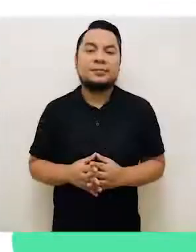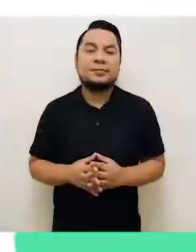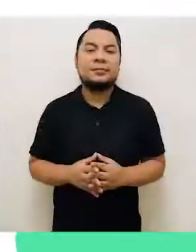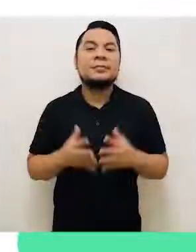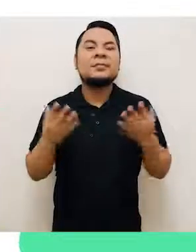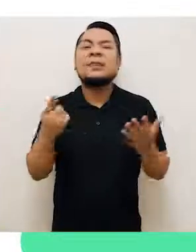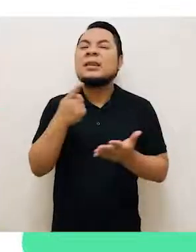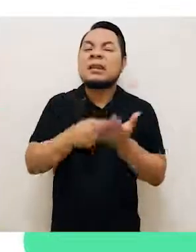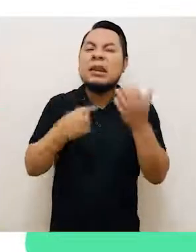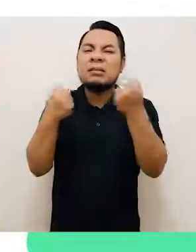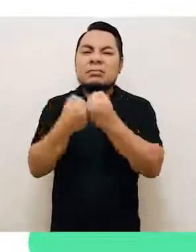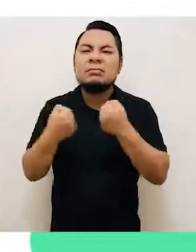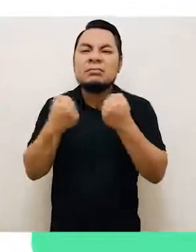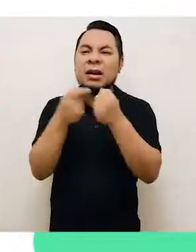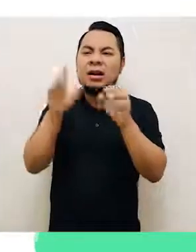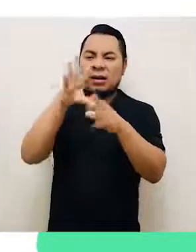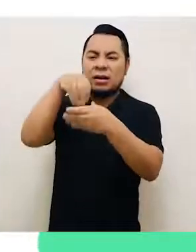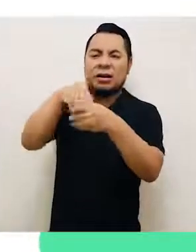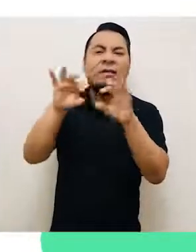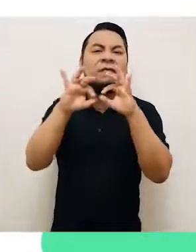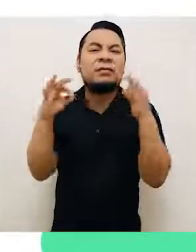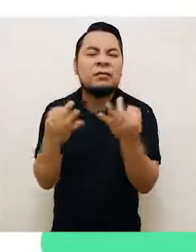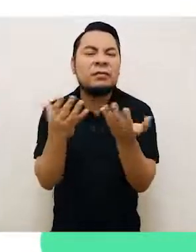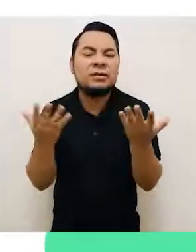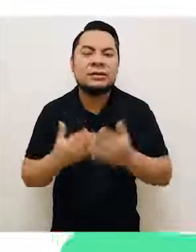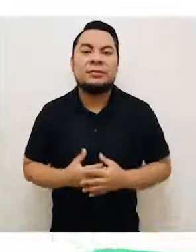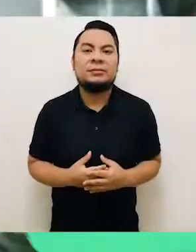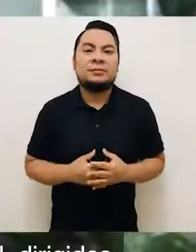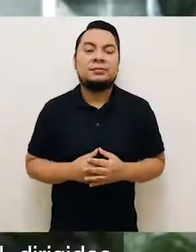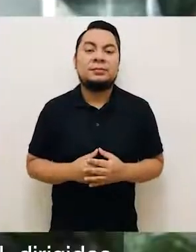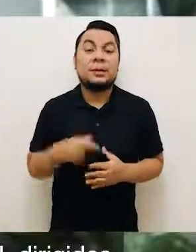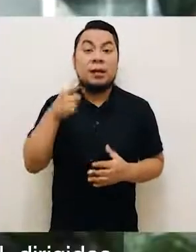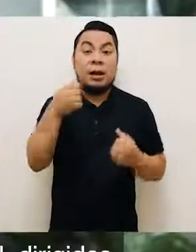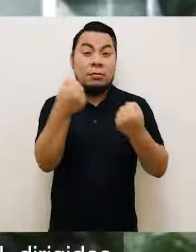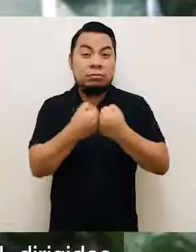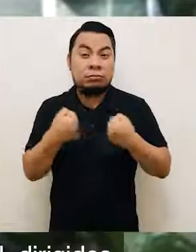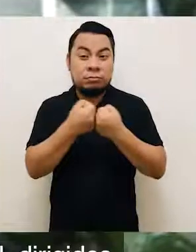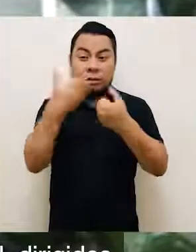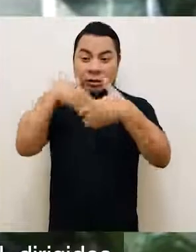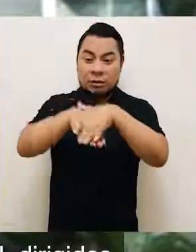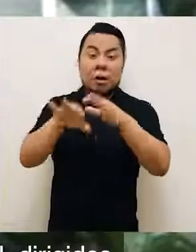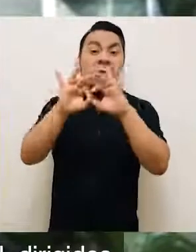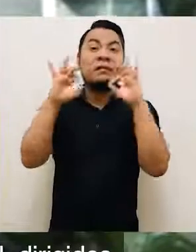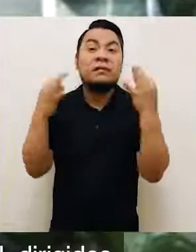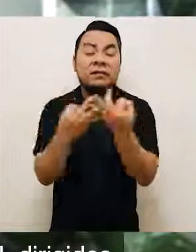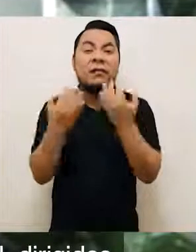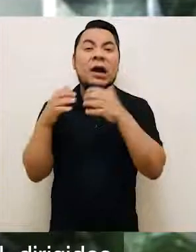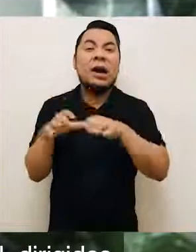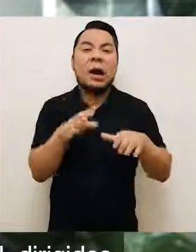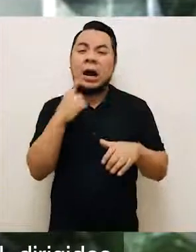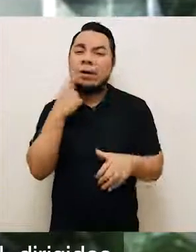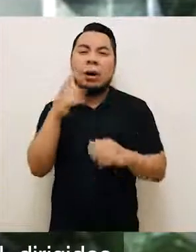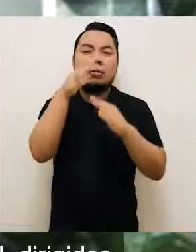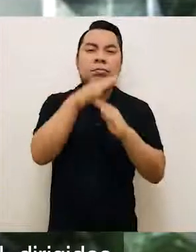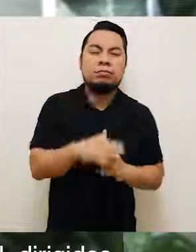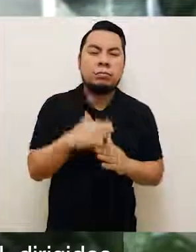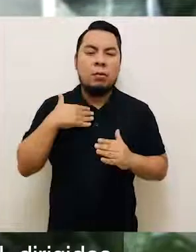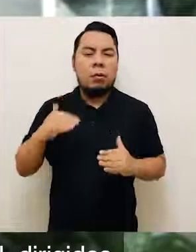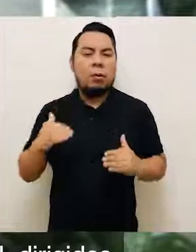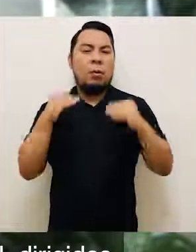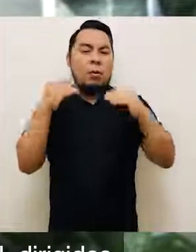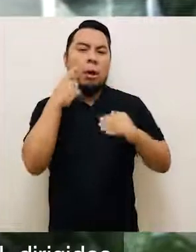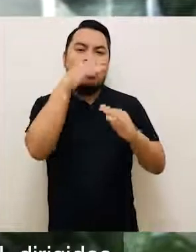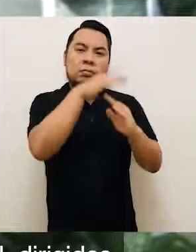¿Qué es la violencia en el ámbito familiar? La violencia en el ámbito familiar son actos abusivos de poder